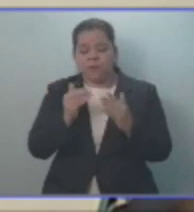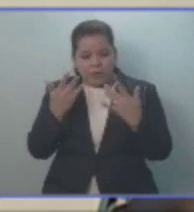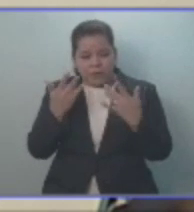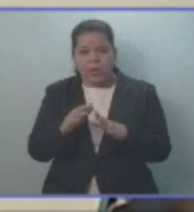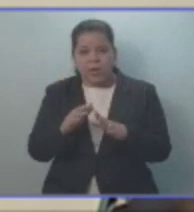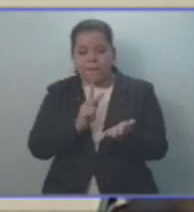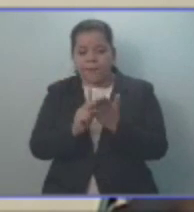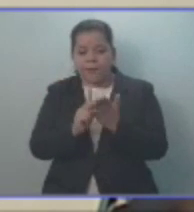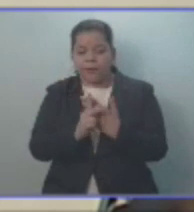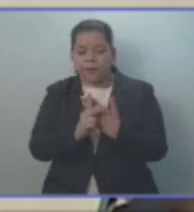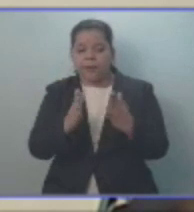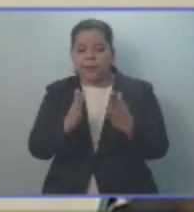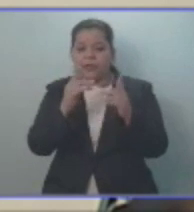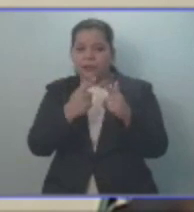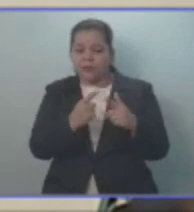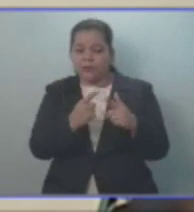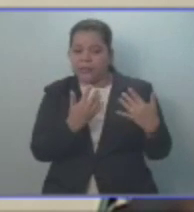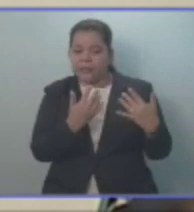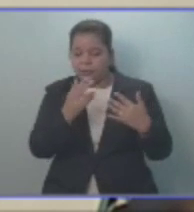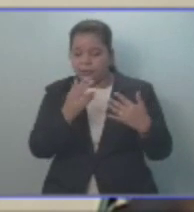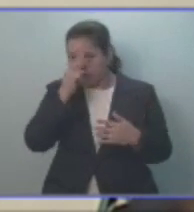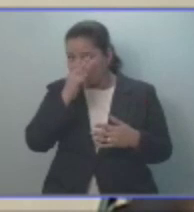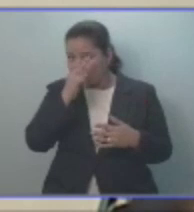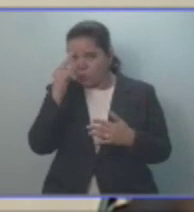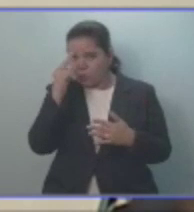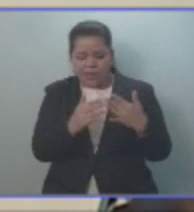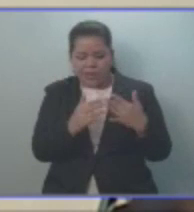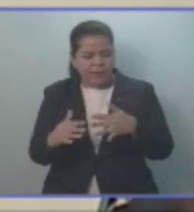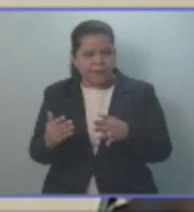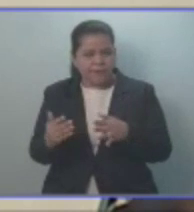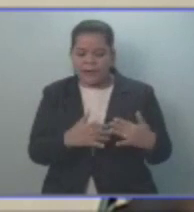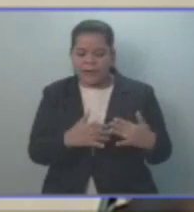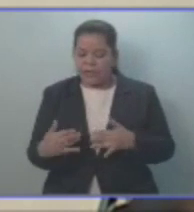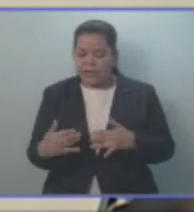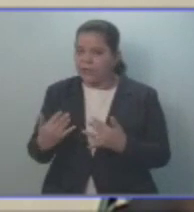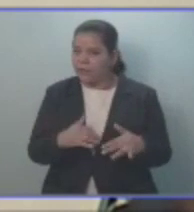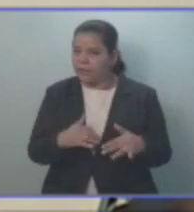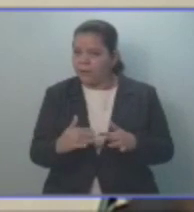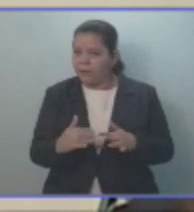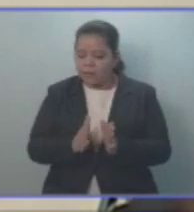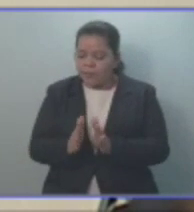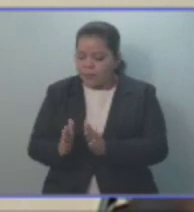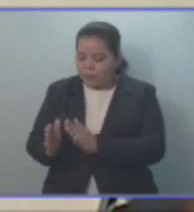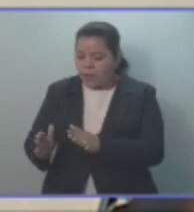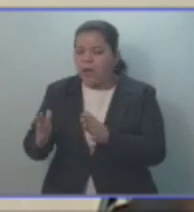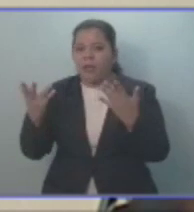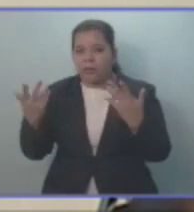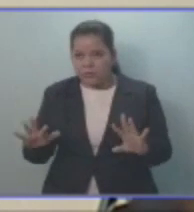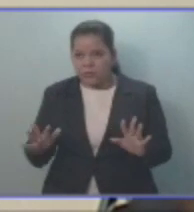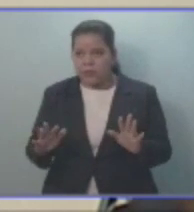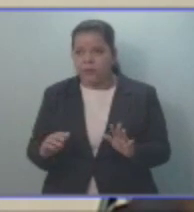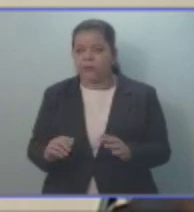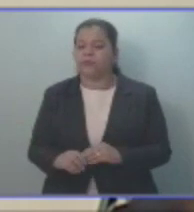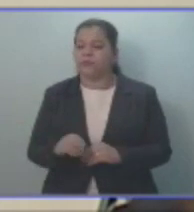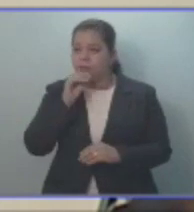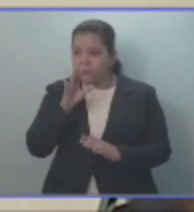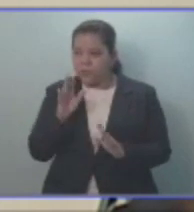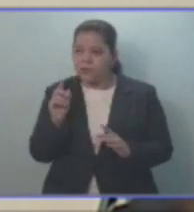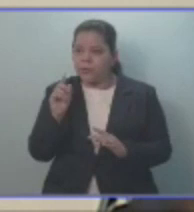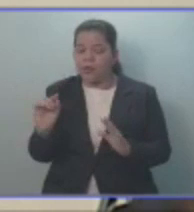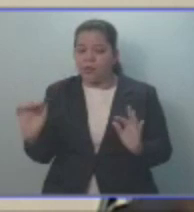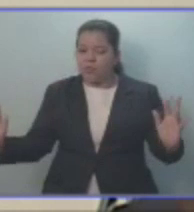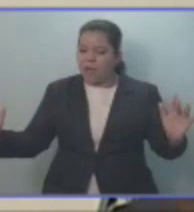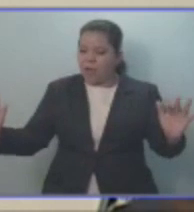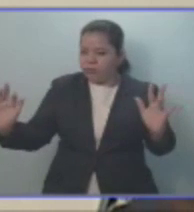hay una programación de la Iglesia que se plantea una concentración en el